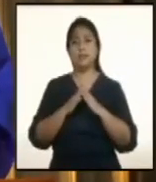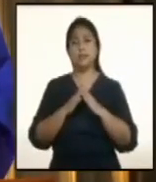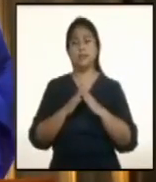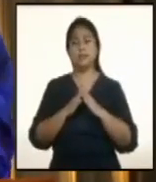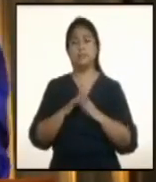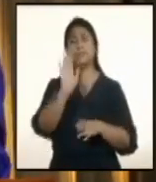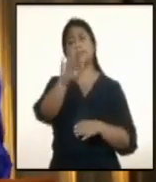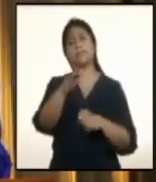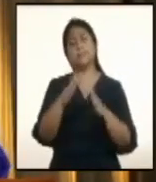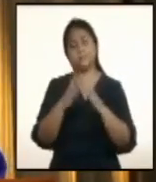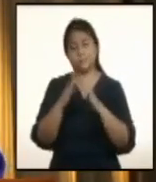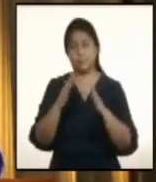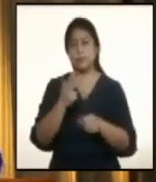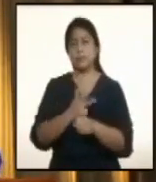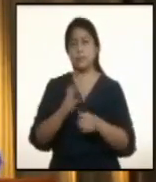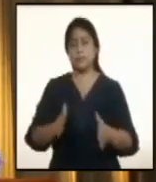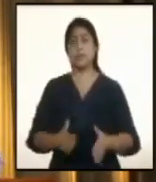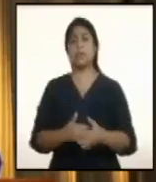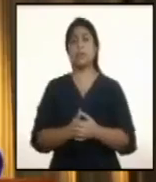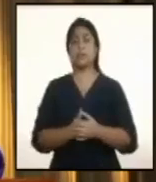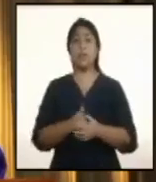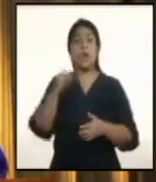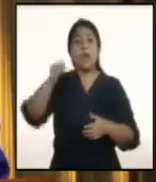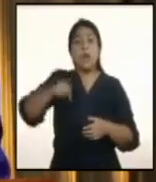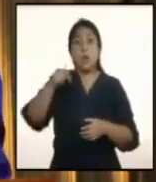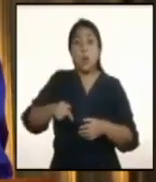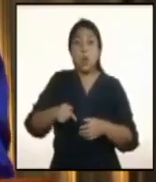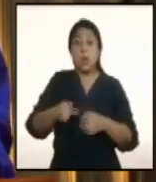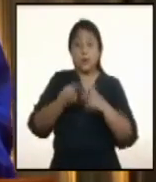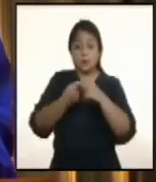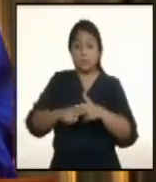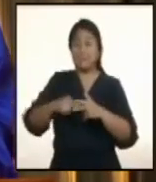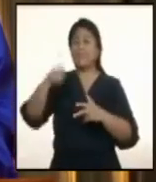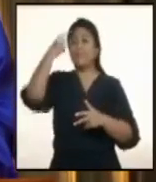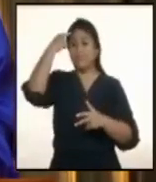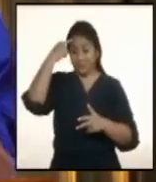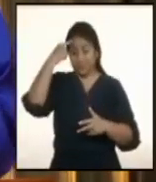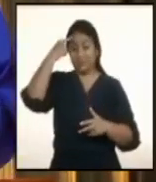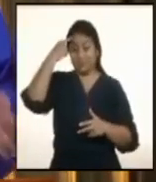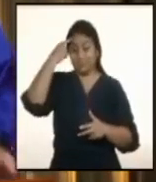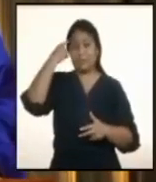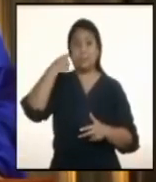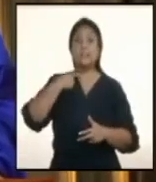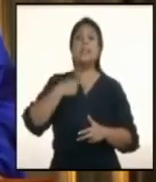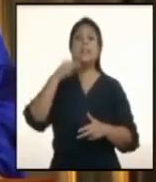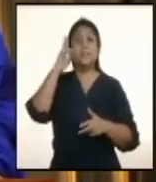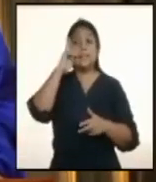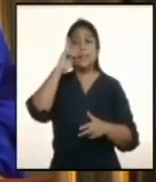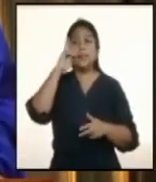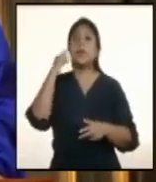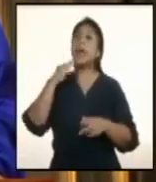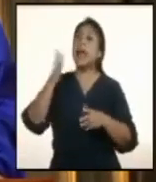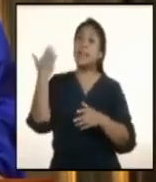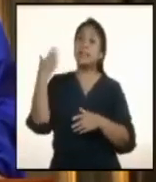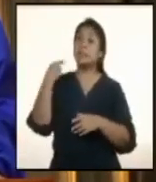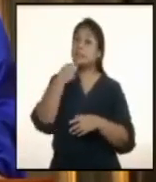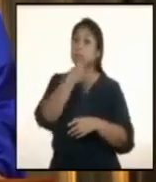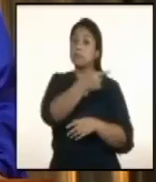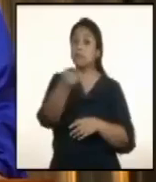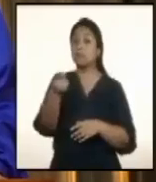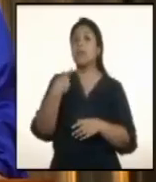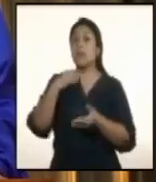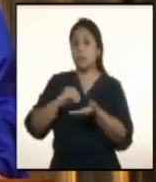Estimados conciudadanos, estamos entrando en las semanas decisivas. Dijimos que iba a haber un incremento de casos, que era